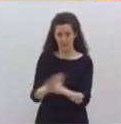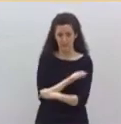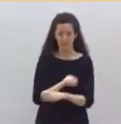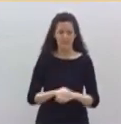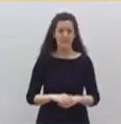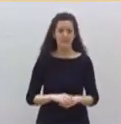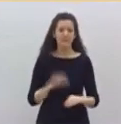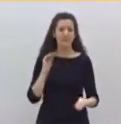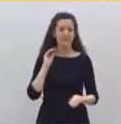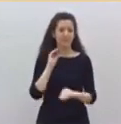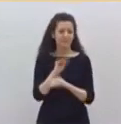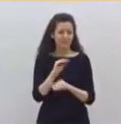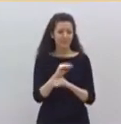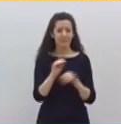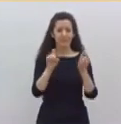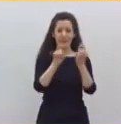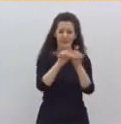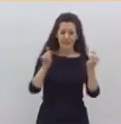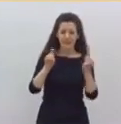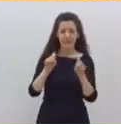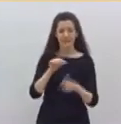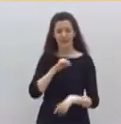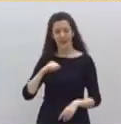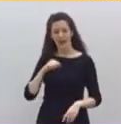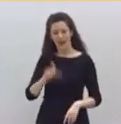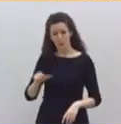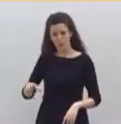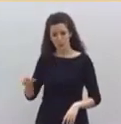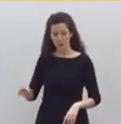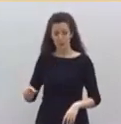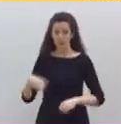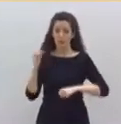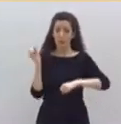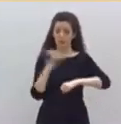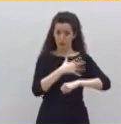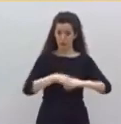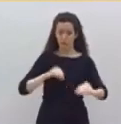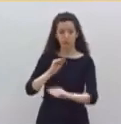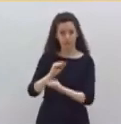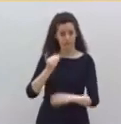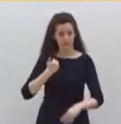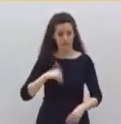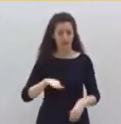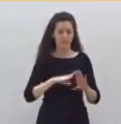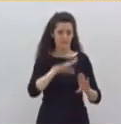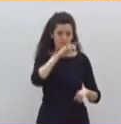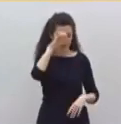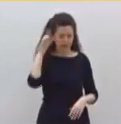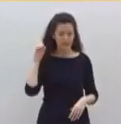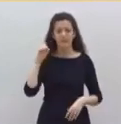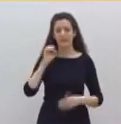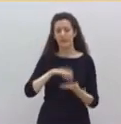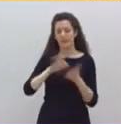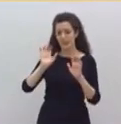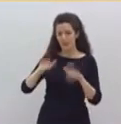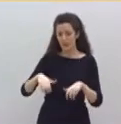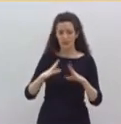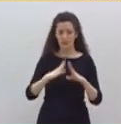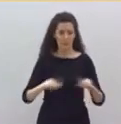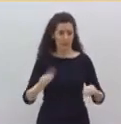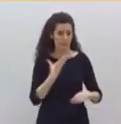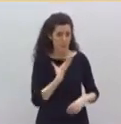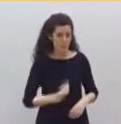ahí van a venir los fondos del BEI, ya lo están haciendo la Comunidad de Madrid, Castilla, León, Andalucía y Murcia, o la tramitación de los ERTE.